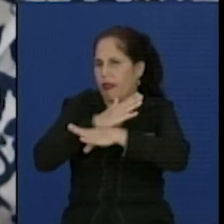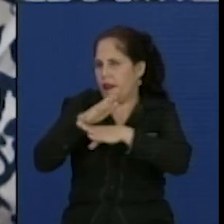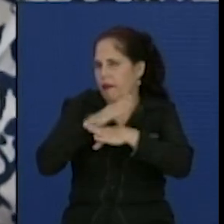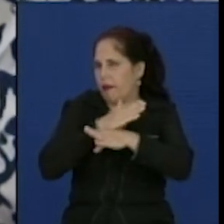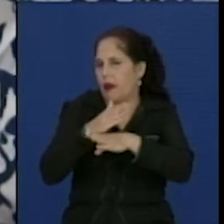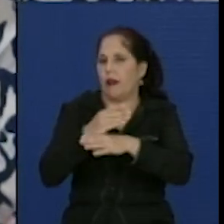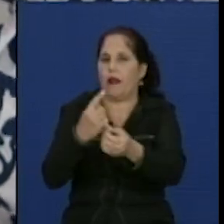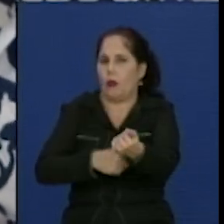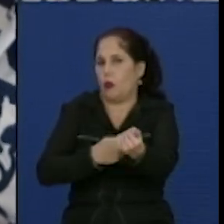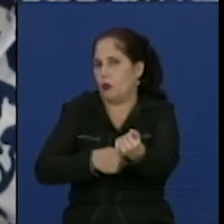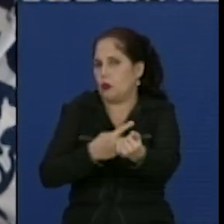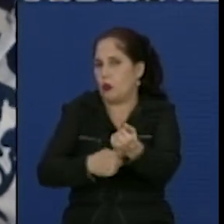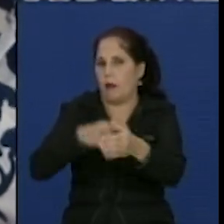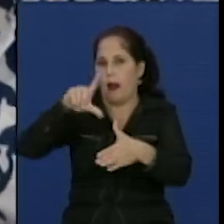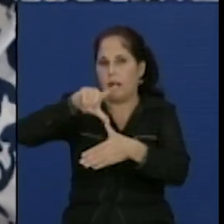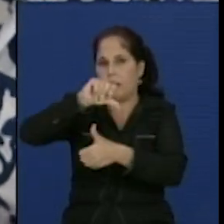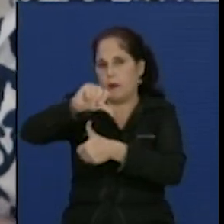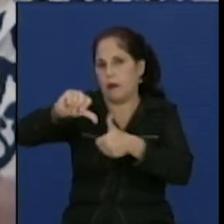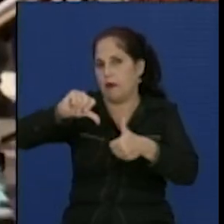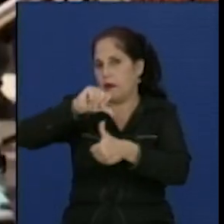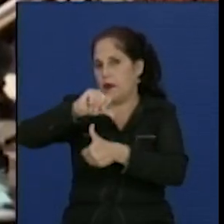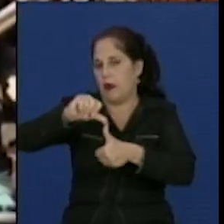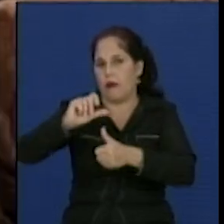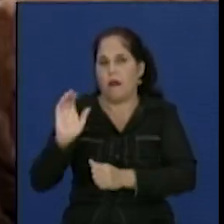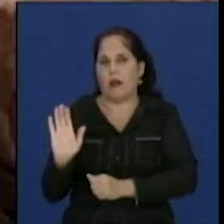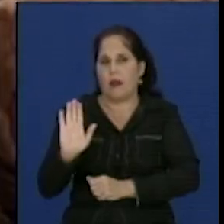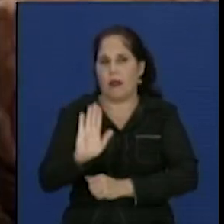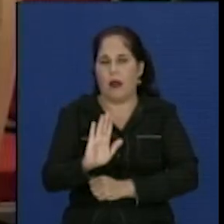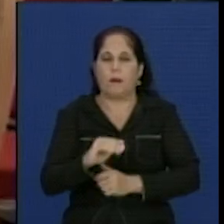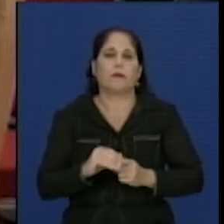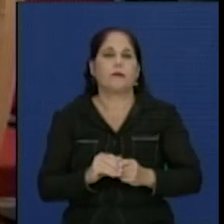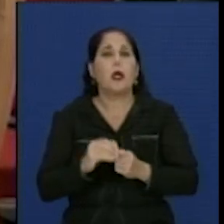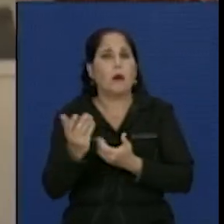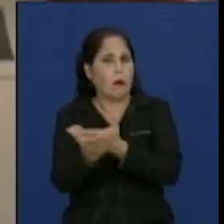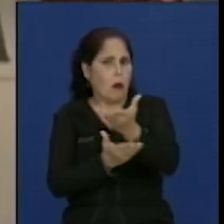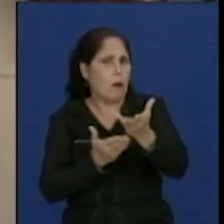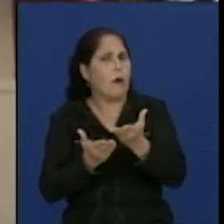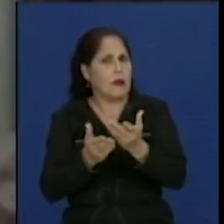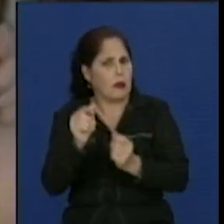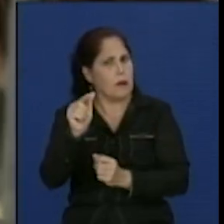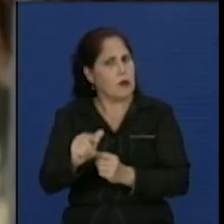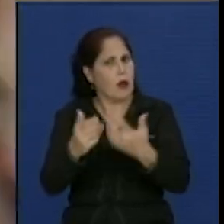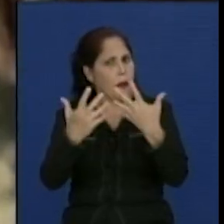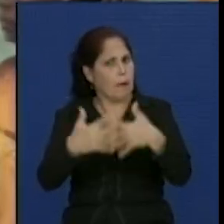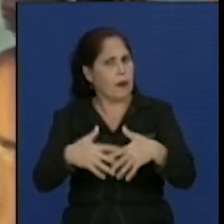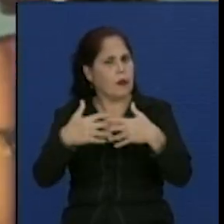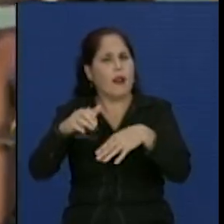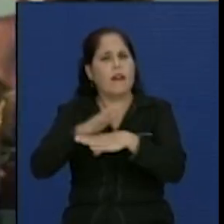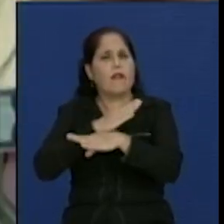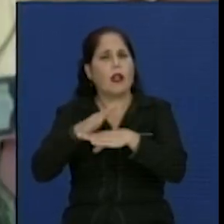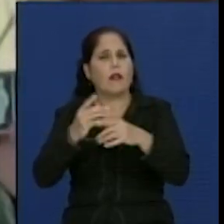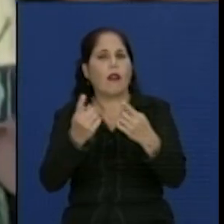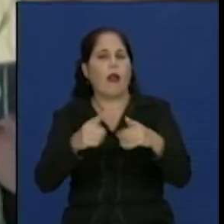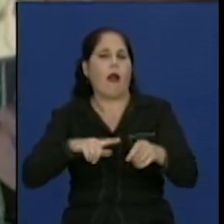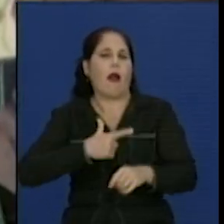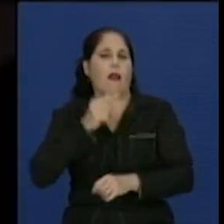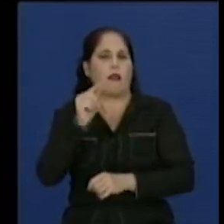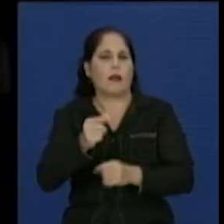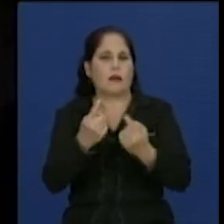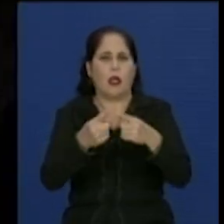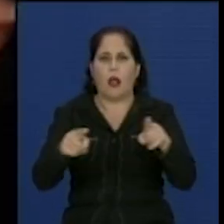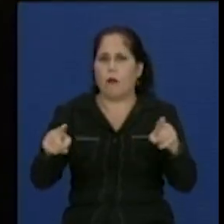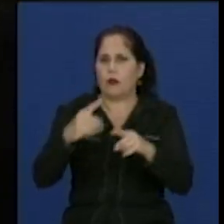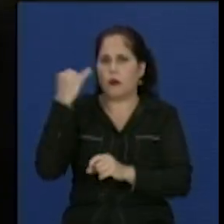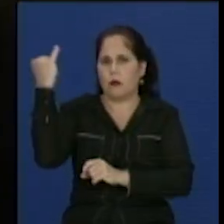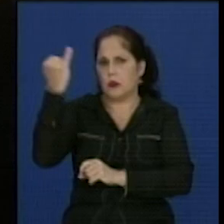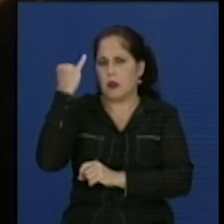regiones de Latinoamérica y el Caribe en especial. Andrés Levín ha compartido su carrera como productor con múltiples artistas del panorama internacional